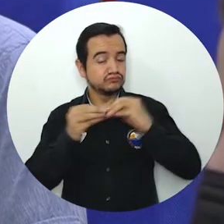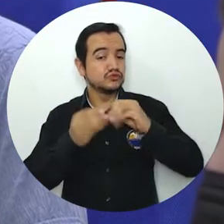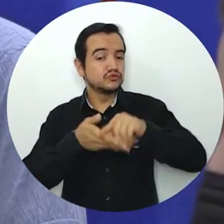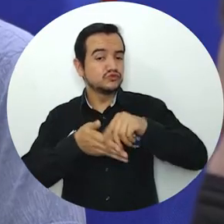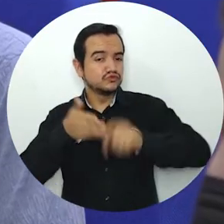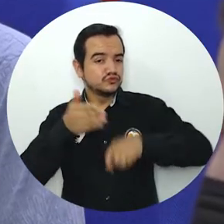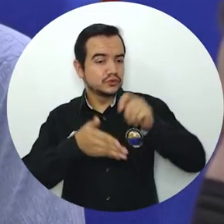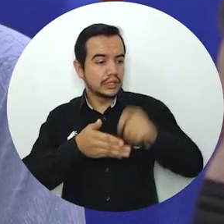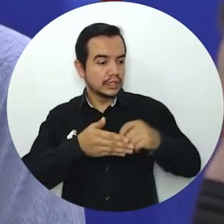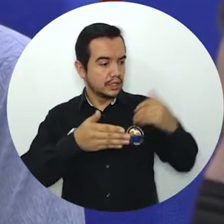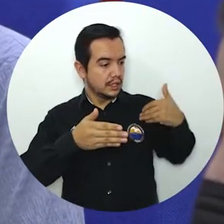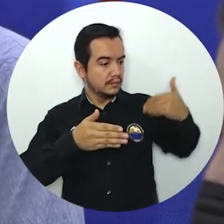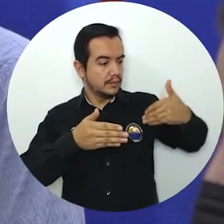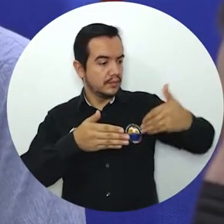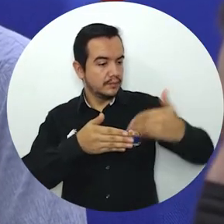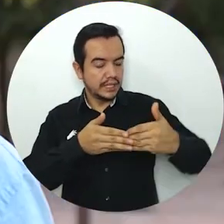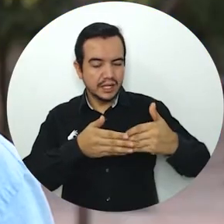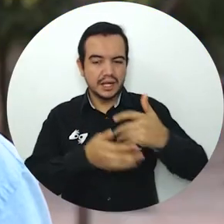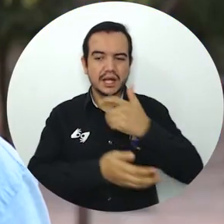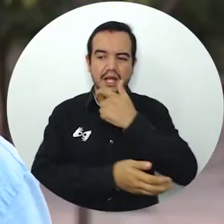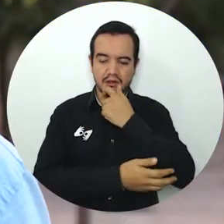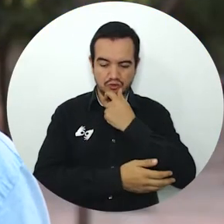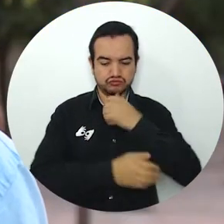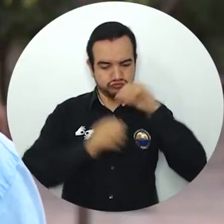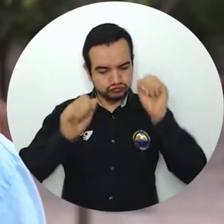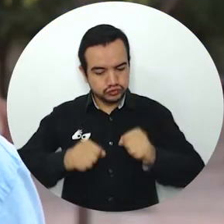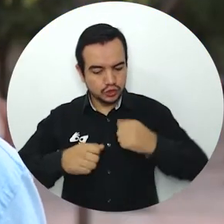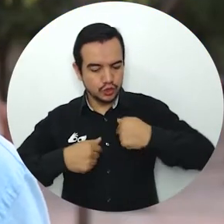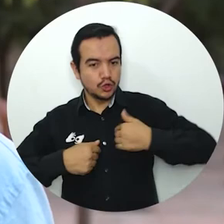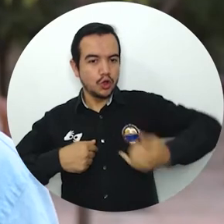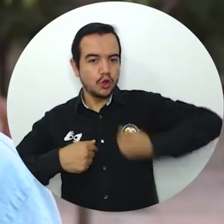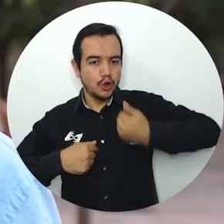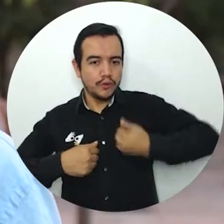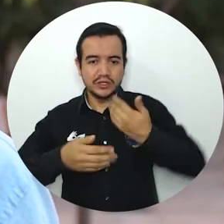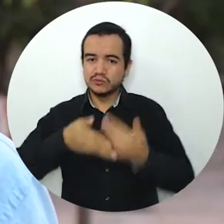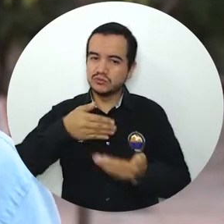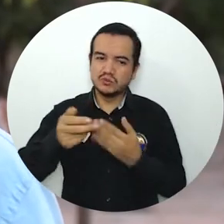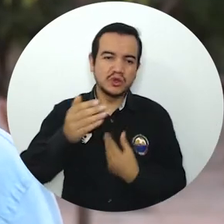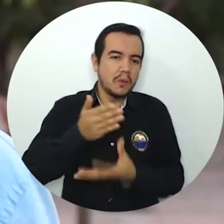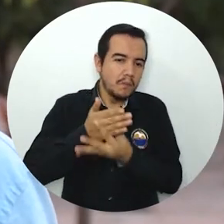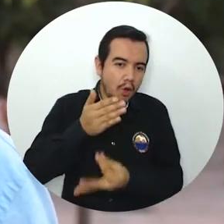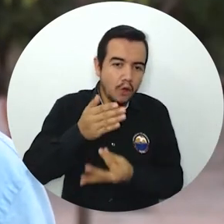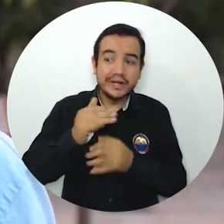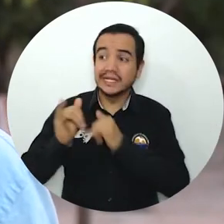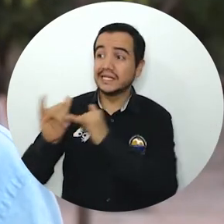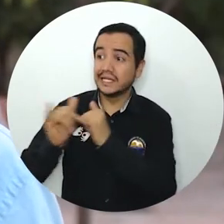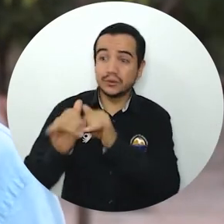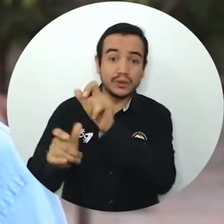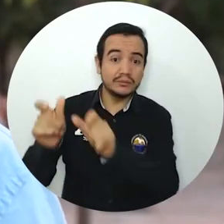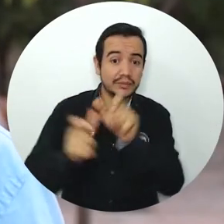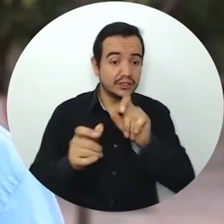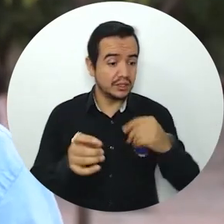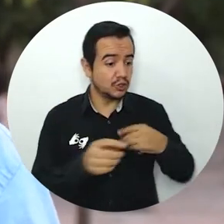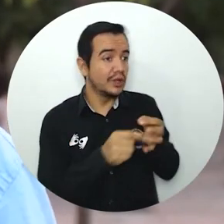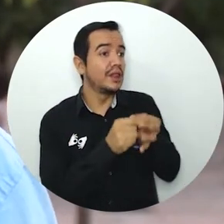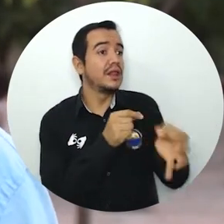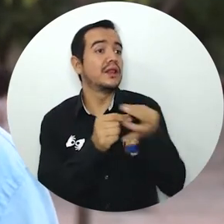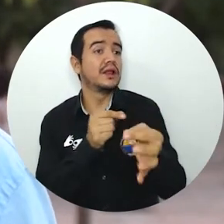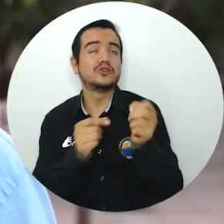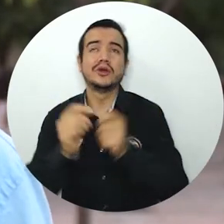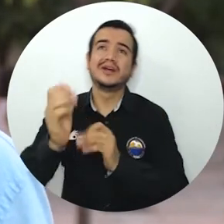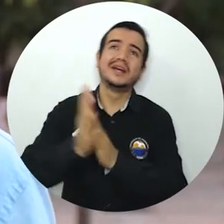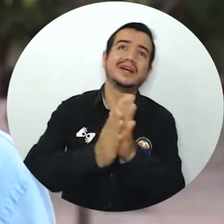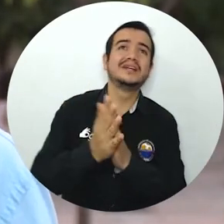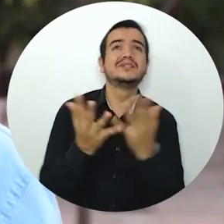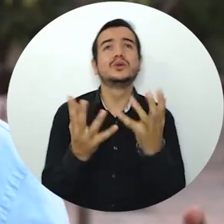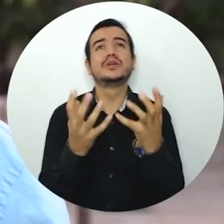significado para mí la reivindicación y la resiliencia de jóvenes como yo de bajos recursos que provenimos de los municipios y que quizás vemos lejana la